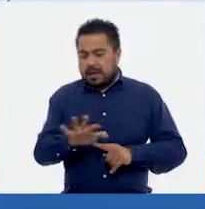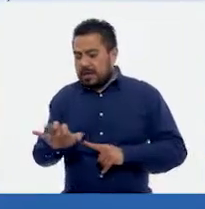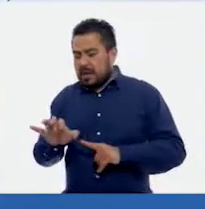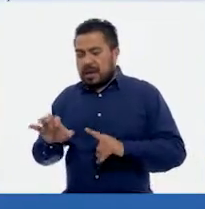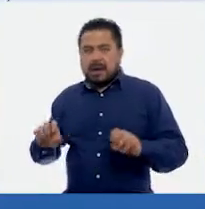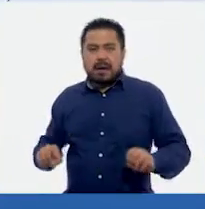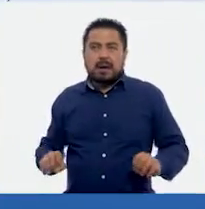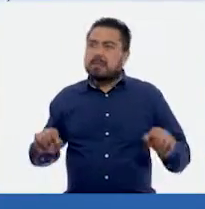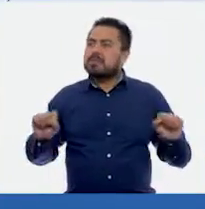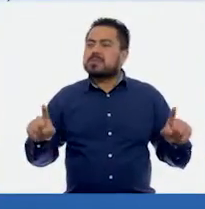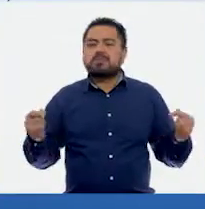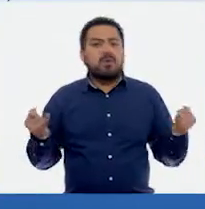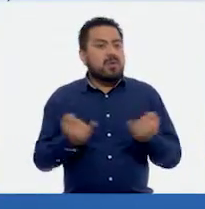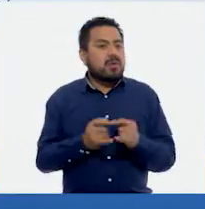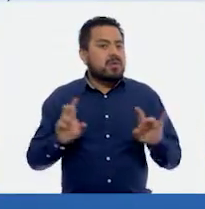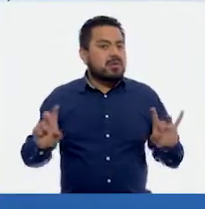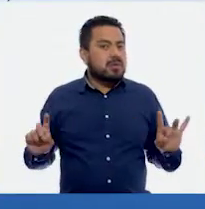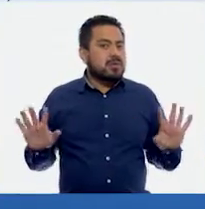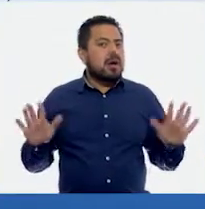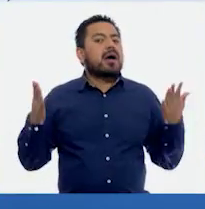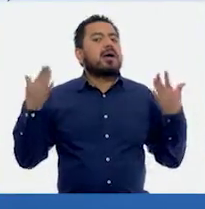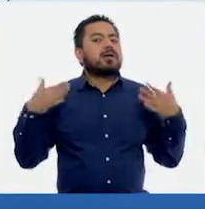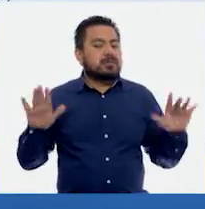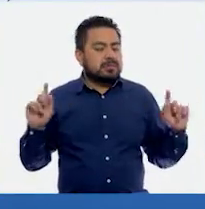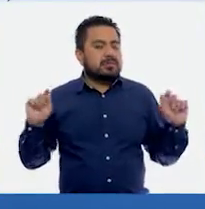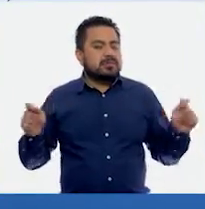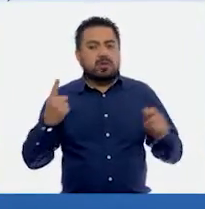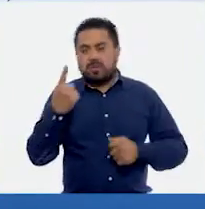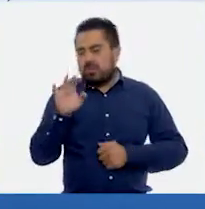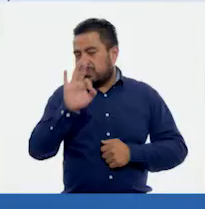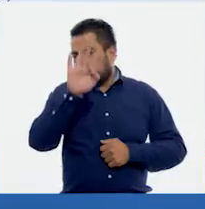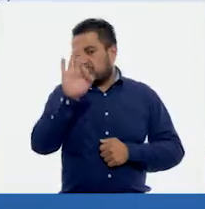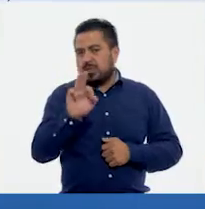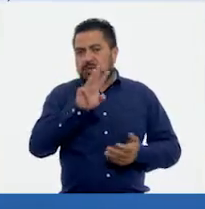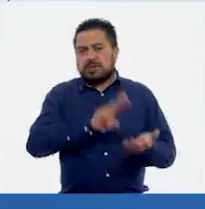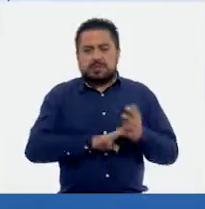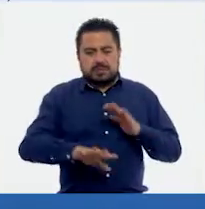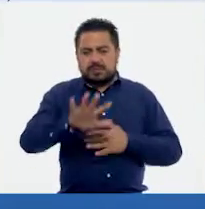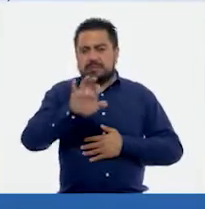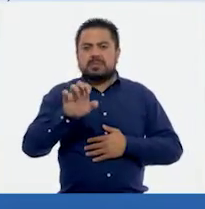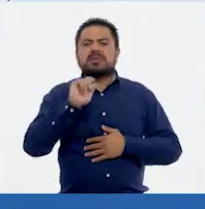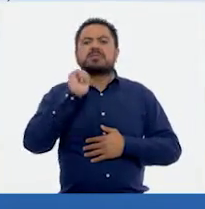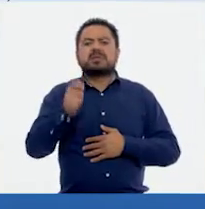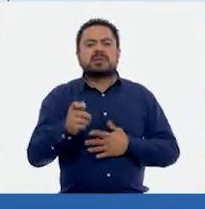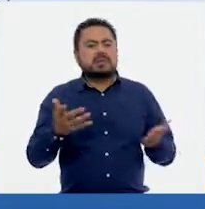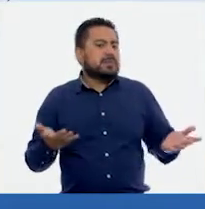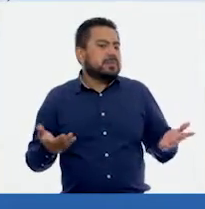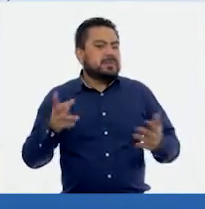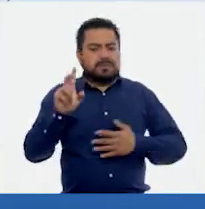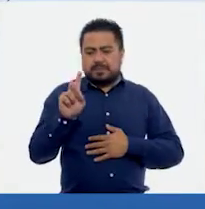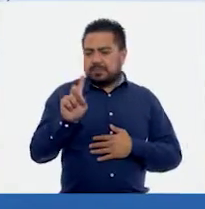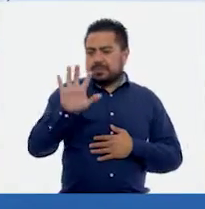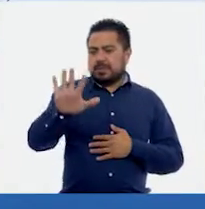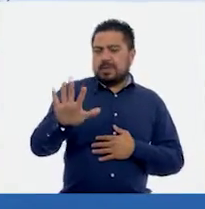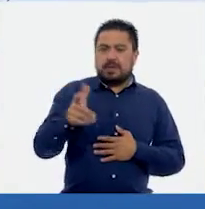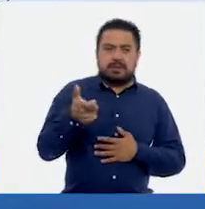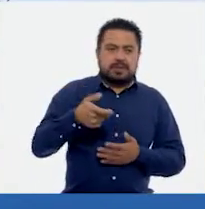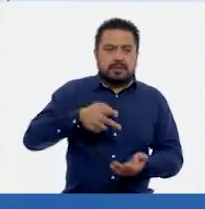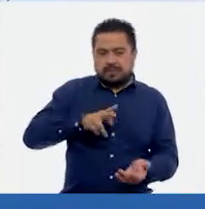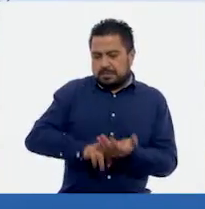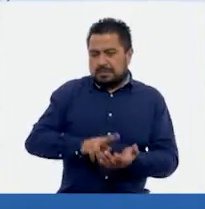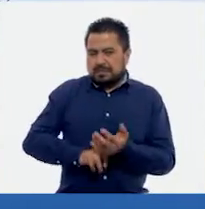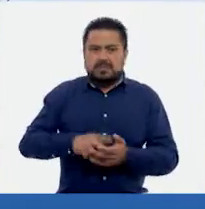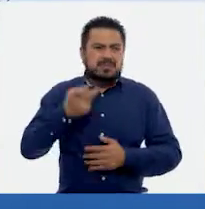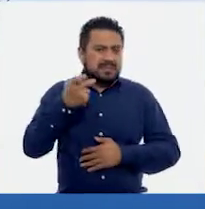Para 500, 0. Entonces, ya sabemos que el 1% de 3,500 van a ser... 35. 35.